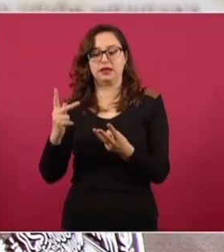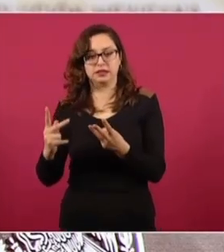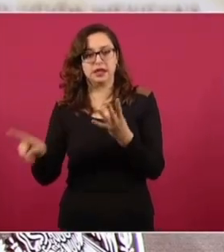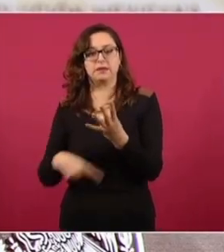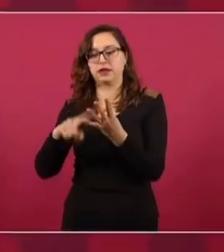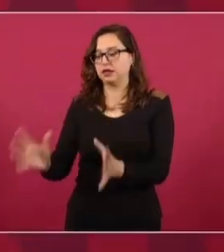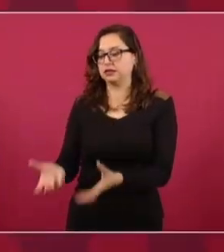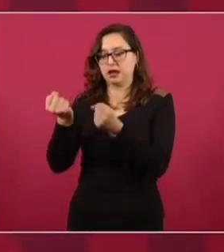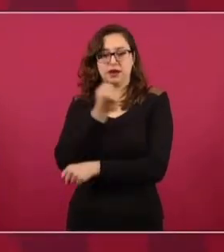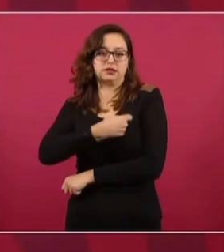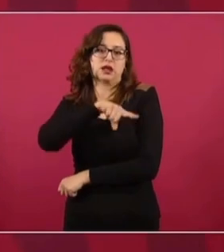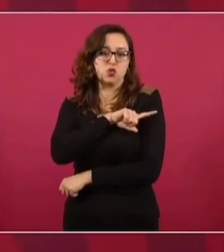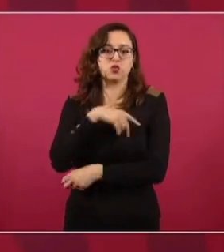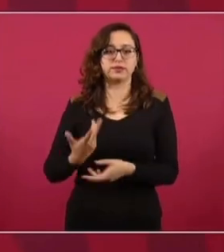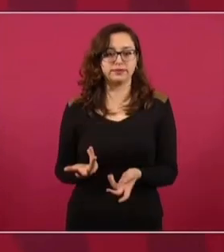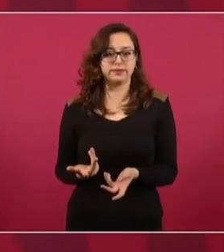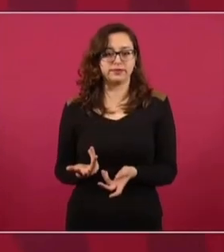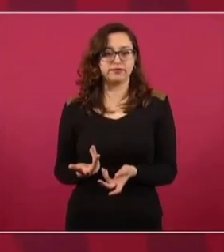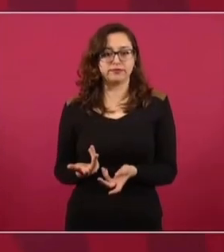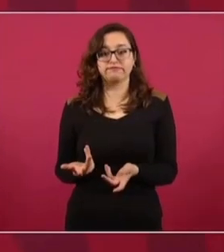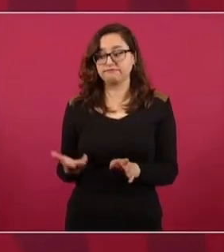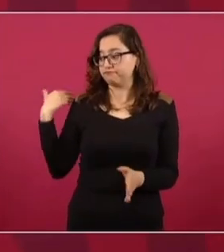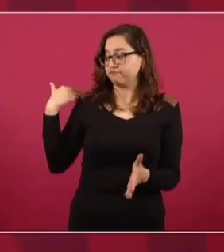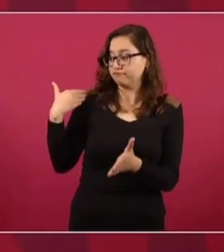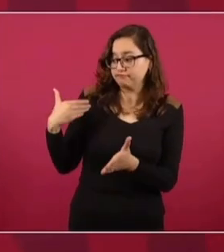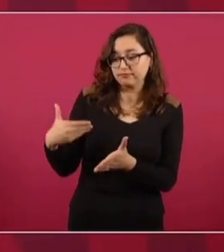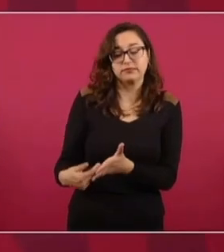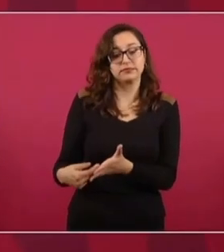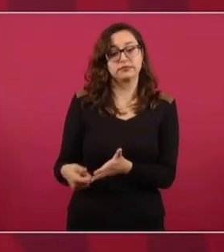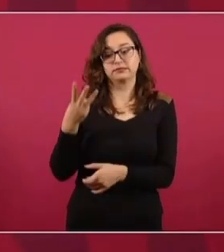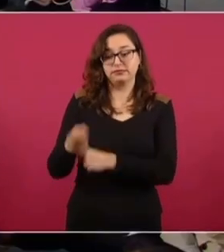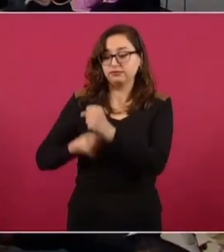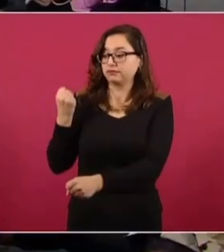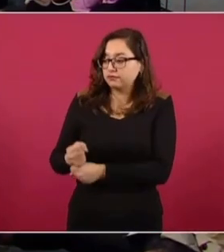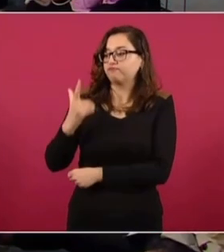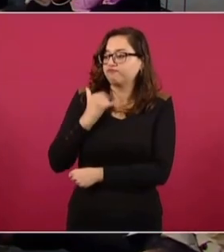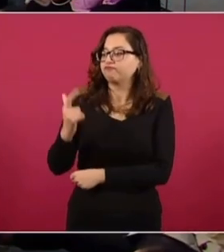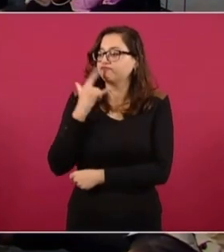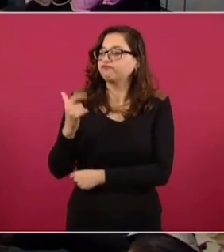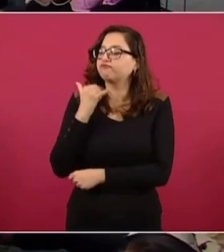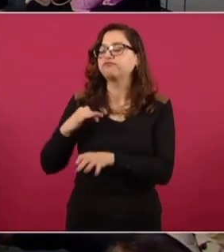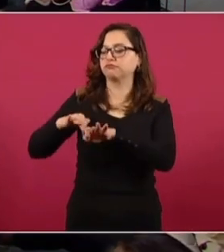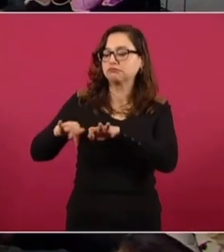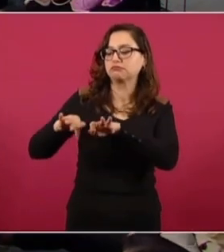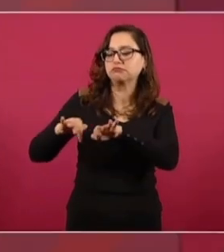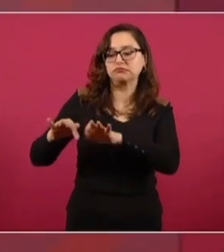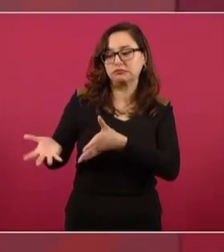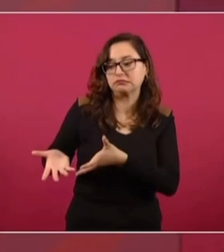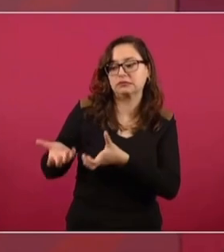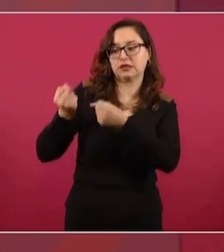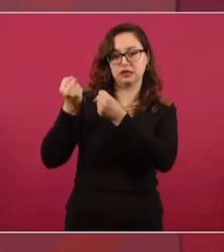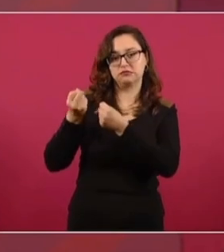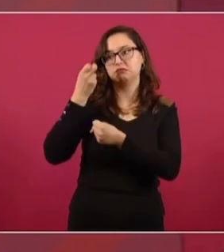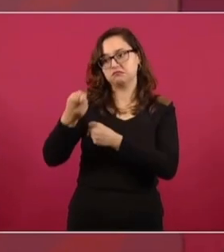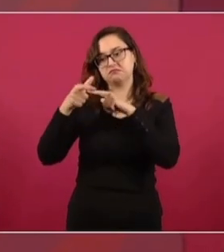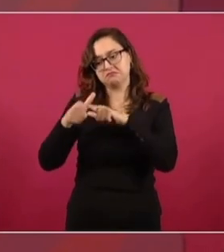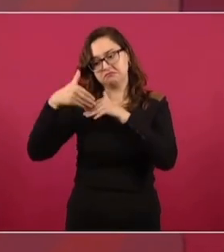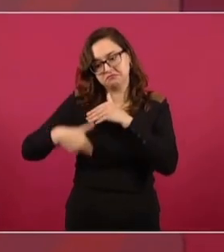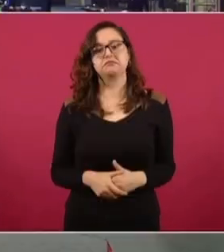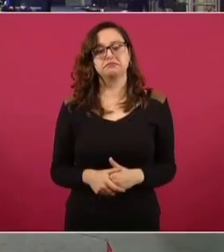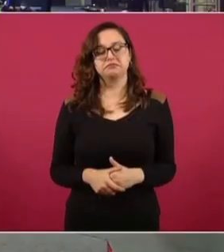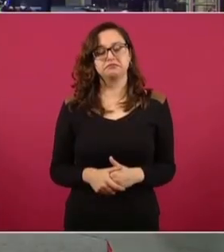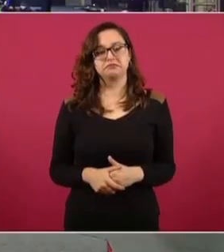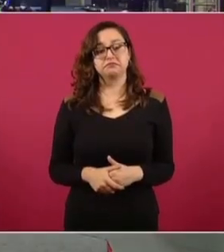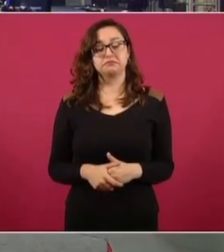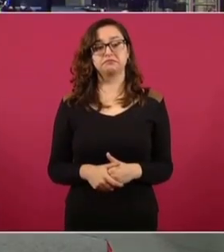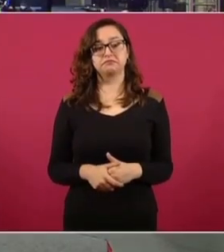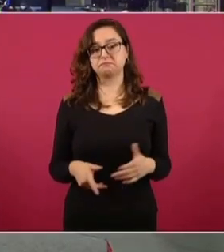pública, rescatar a la salud pública. En eso estamos, y eso es lo que vamos a seguir haciendo.